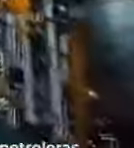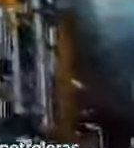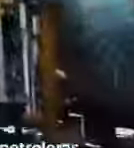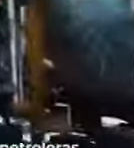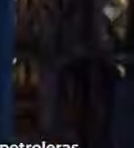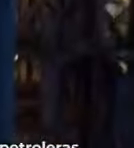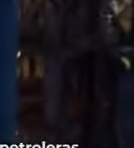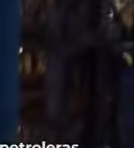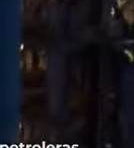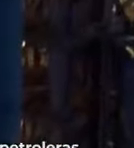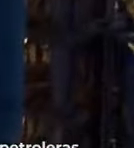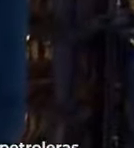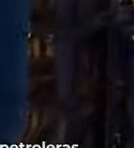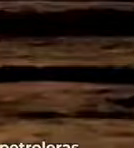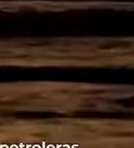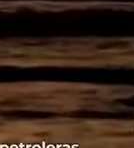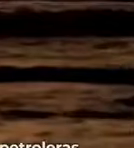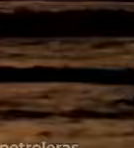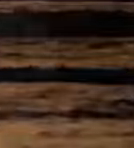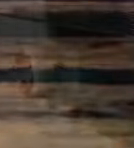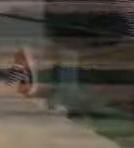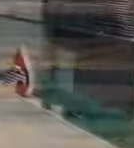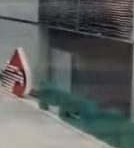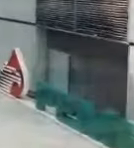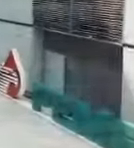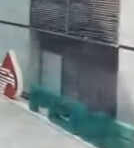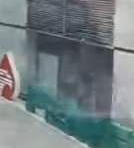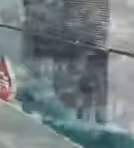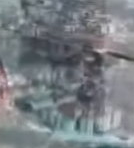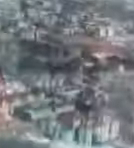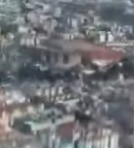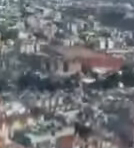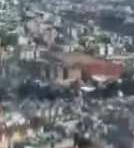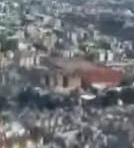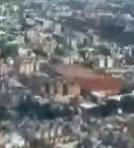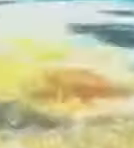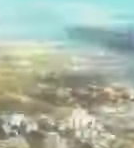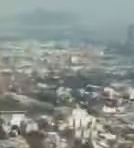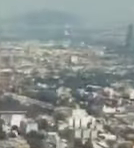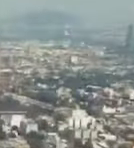Mexicanos como una de las empresas petroleras más importantes del mundo.